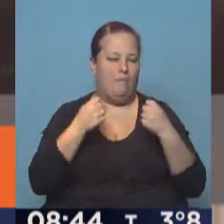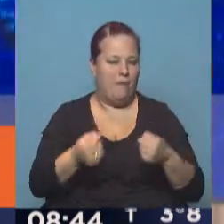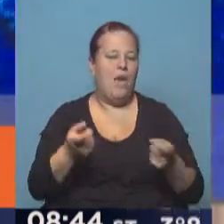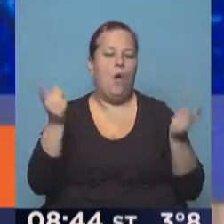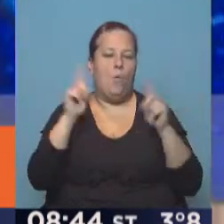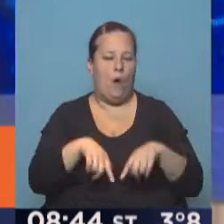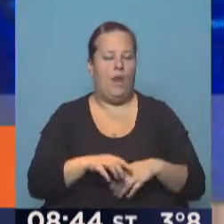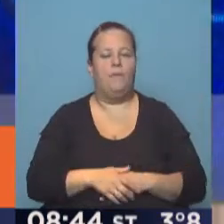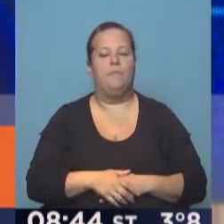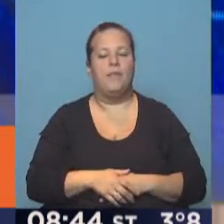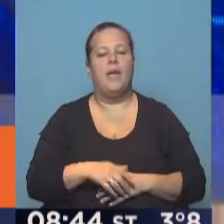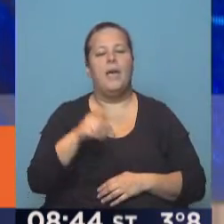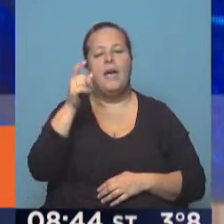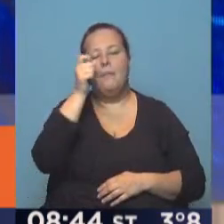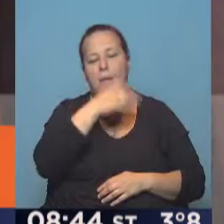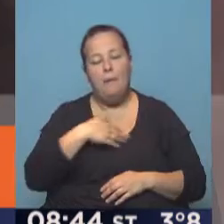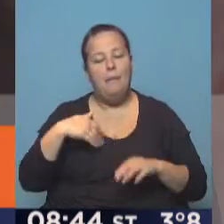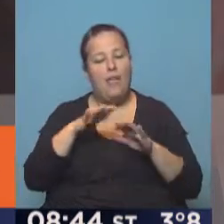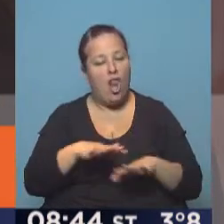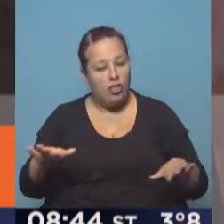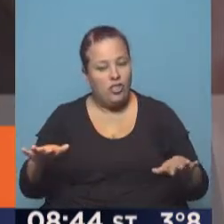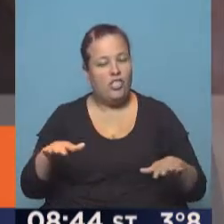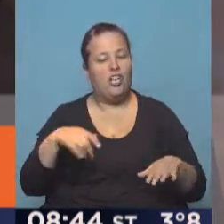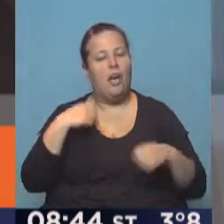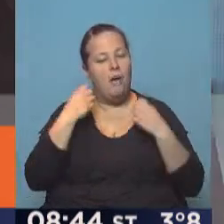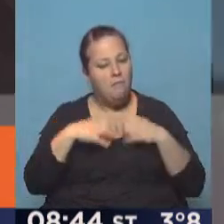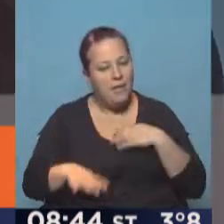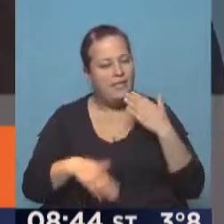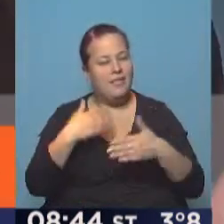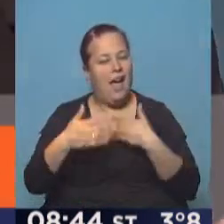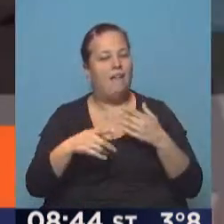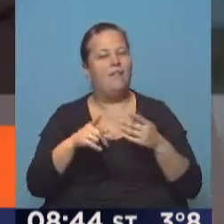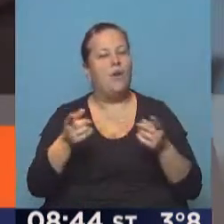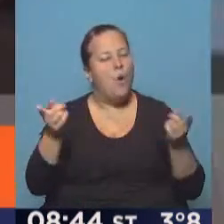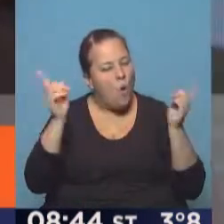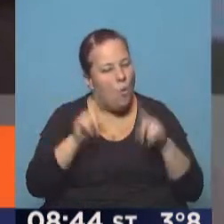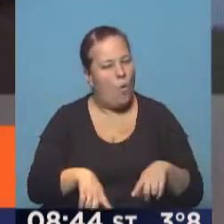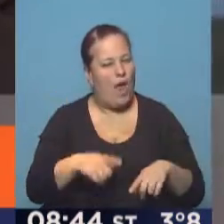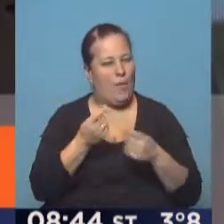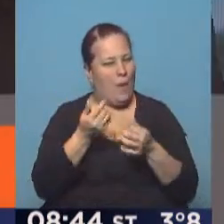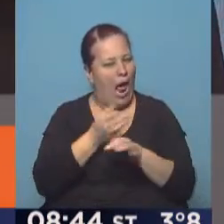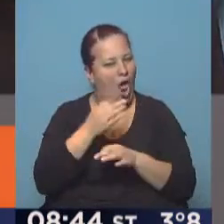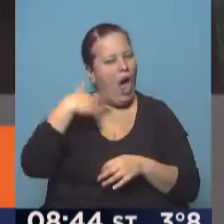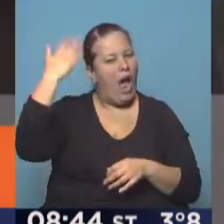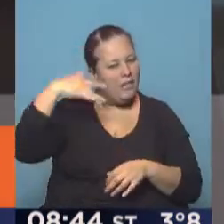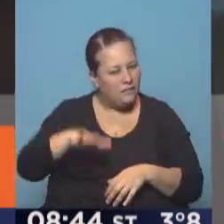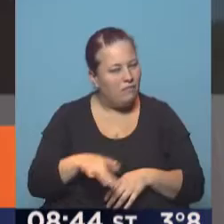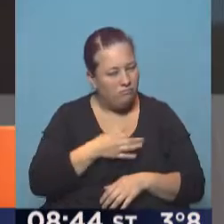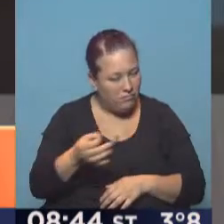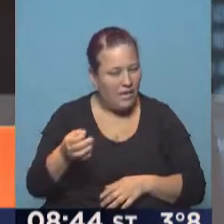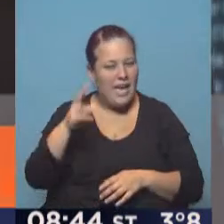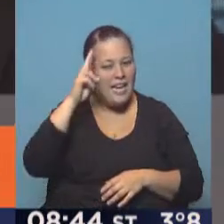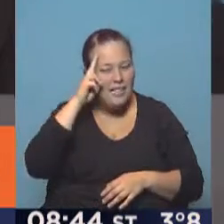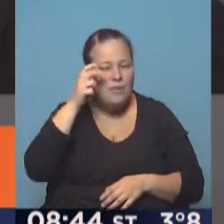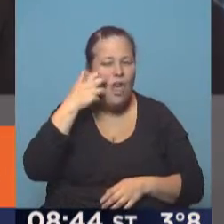que recuperen su red. Y los padres de niños, empezar a volver a aquellos valores que nos enseñaron a nosotros, ¿no? El